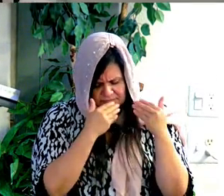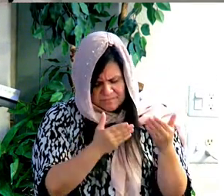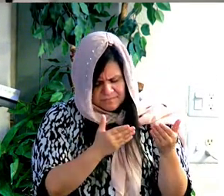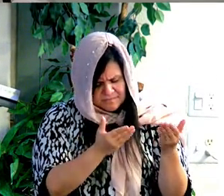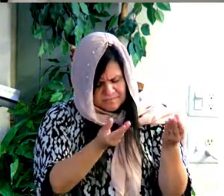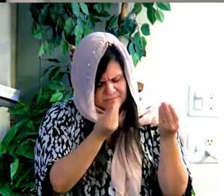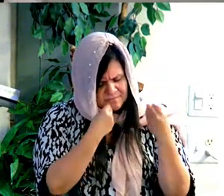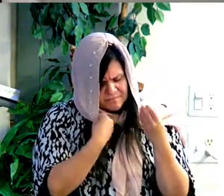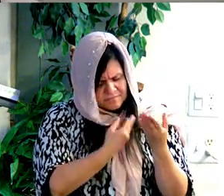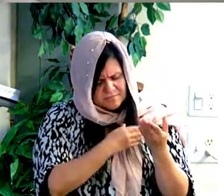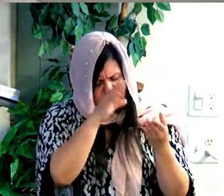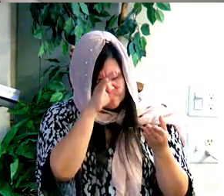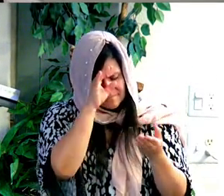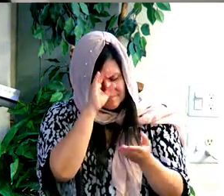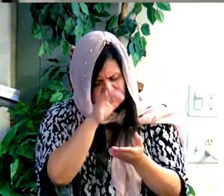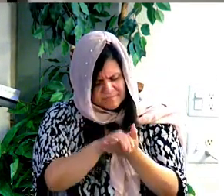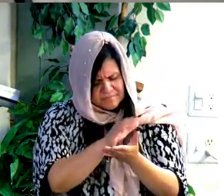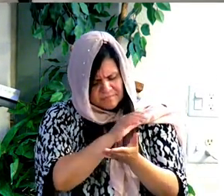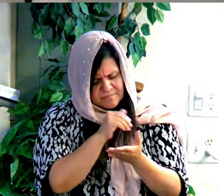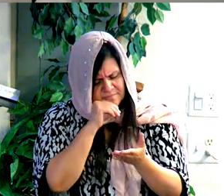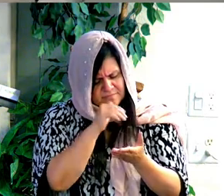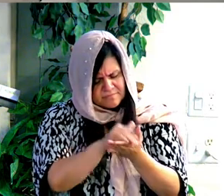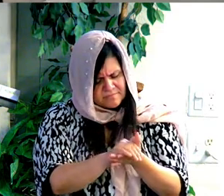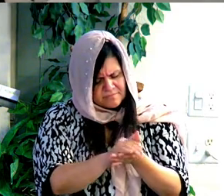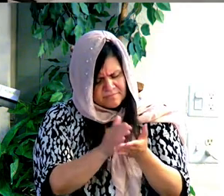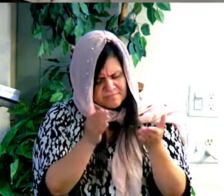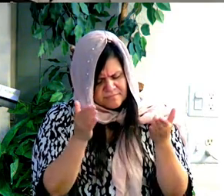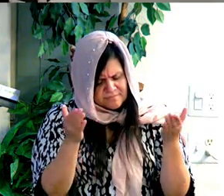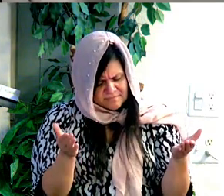Te damos gracias por darnos la novia.